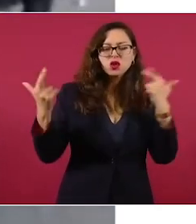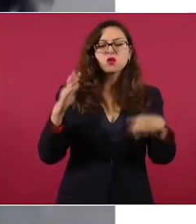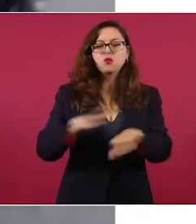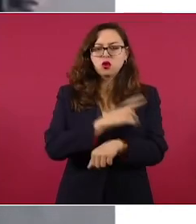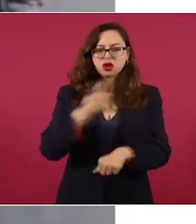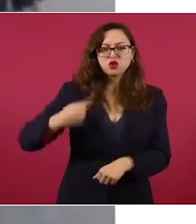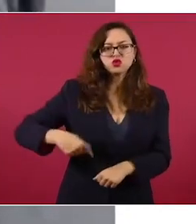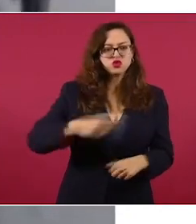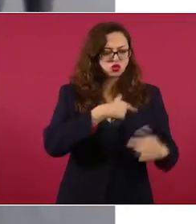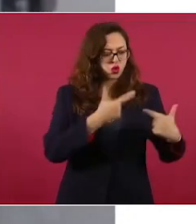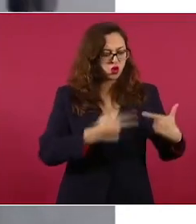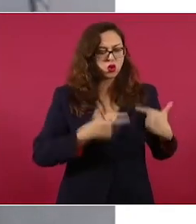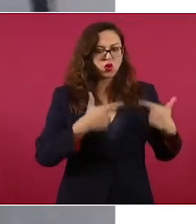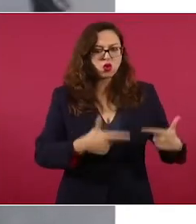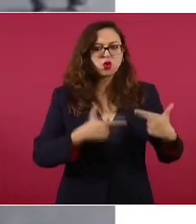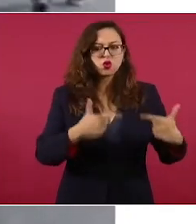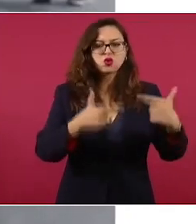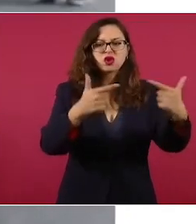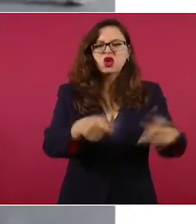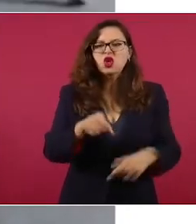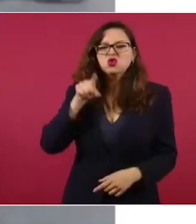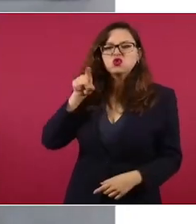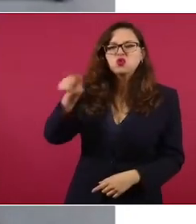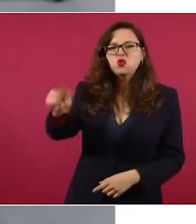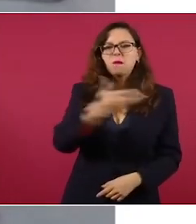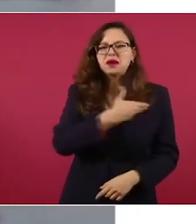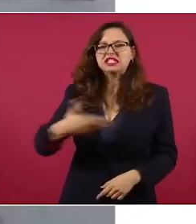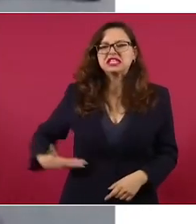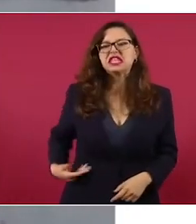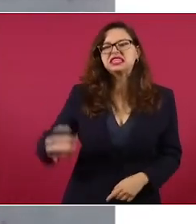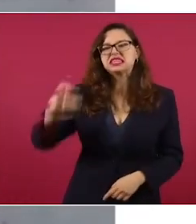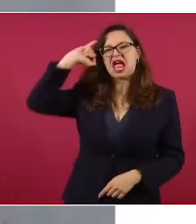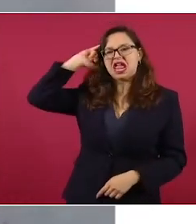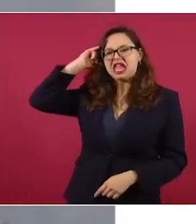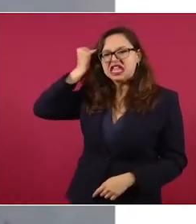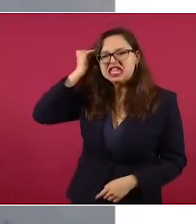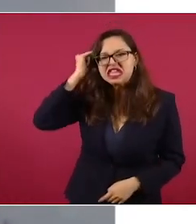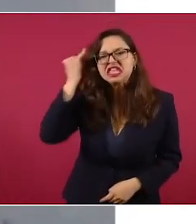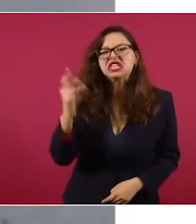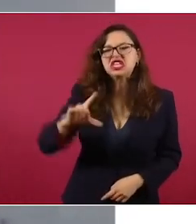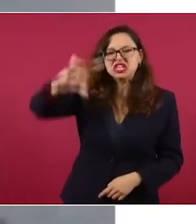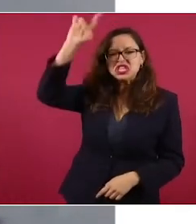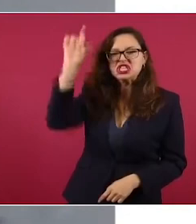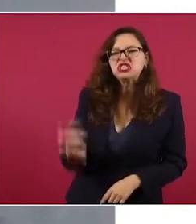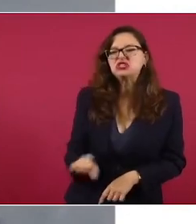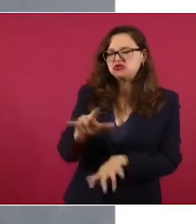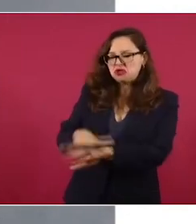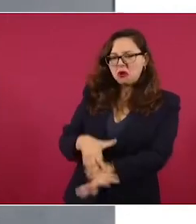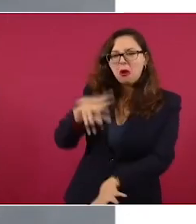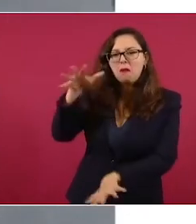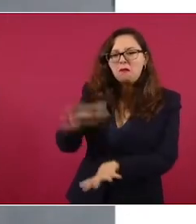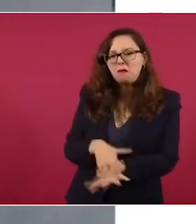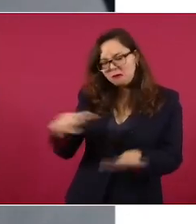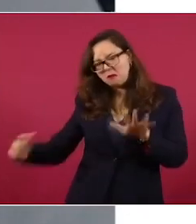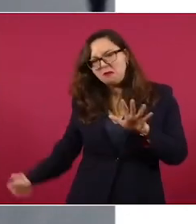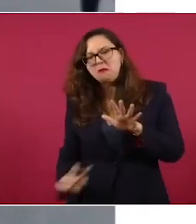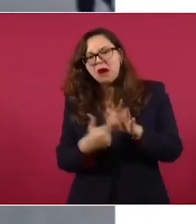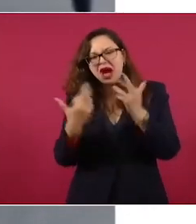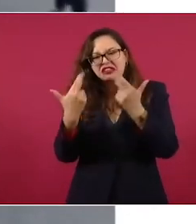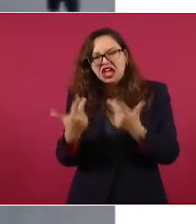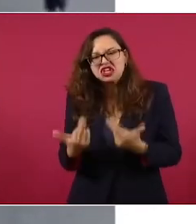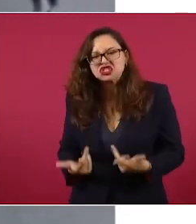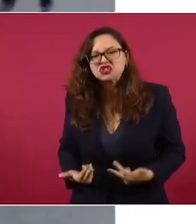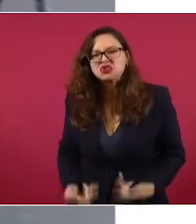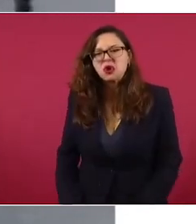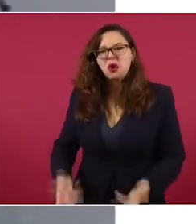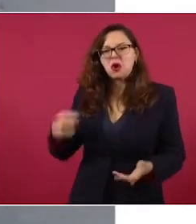de fuego, indio de macuspana, tienes unas patas rajadas que ni el mejor zapato que te